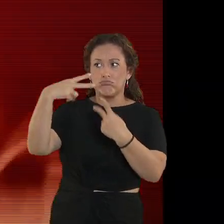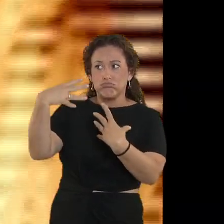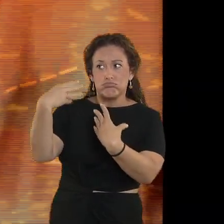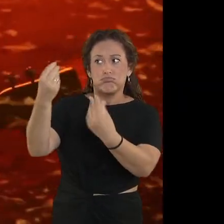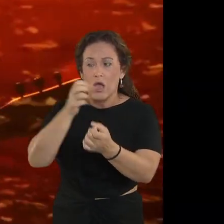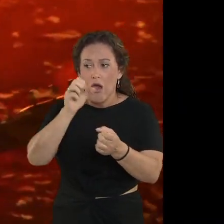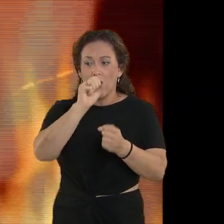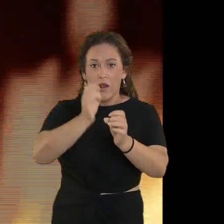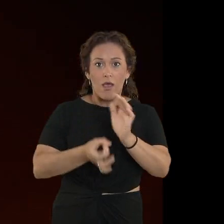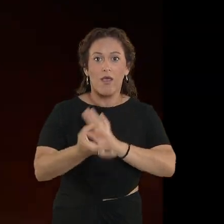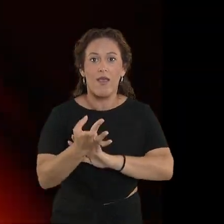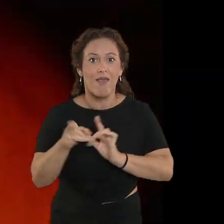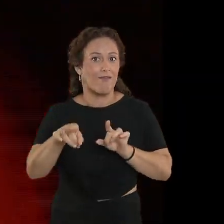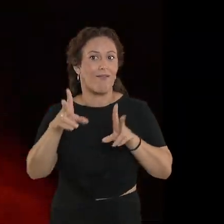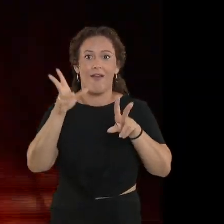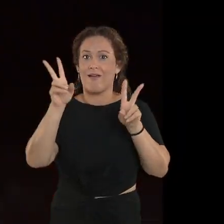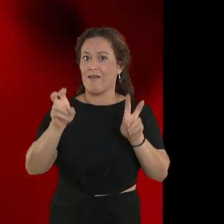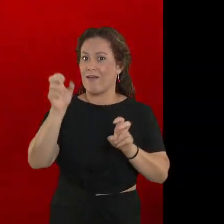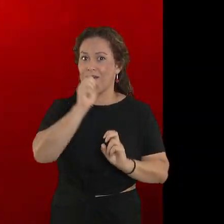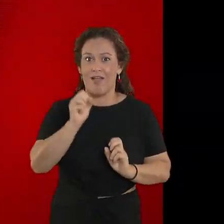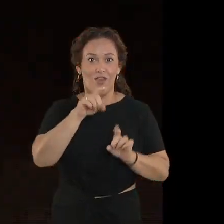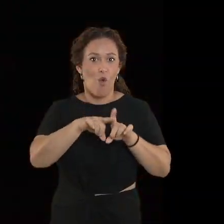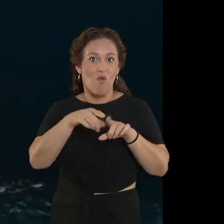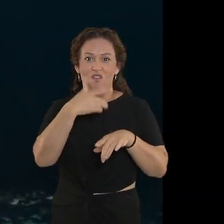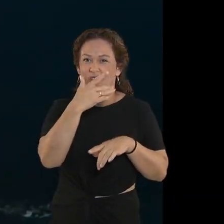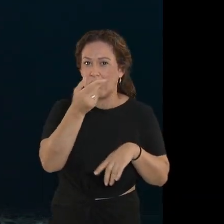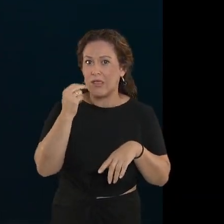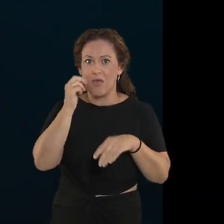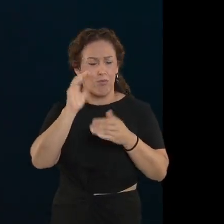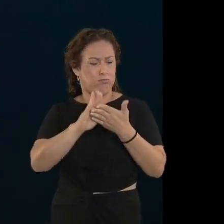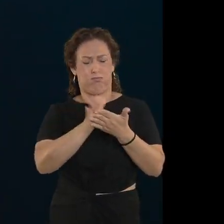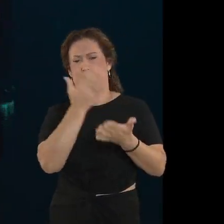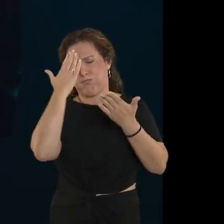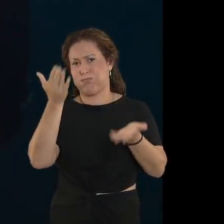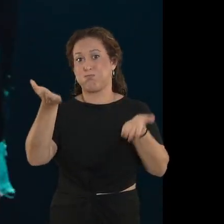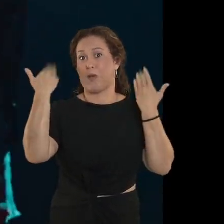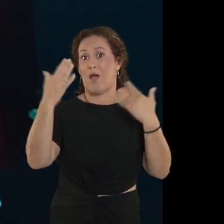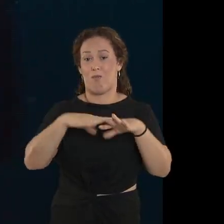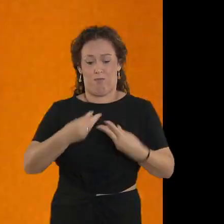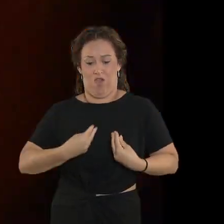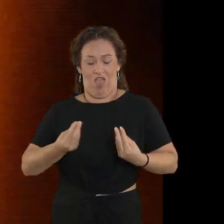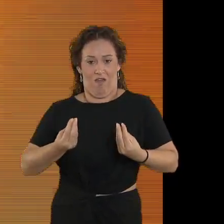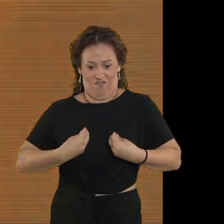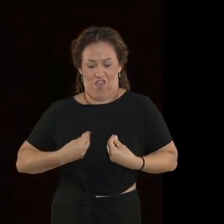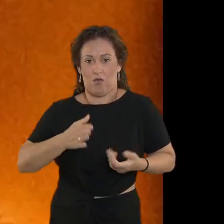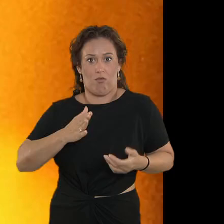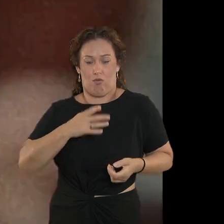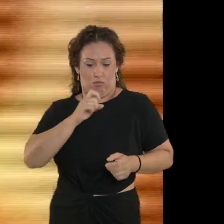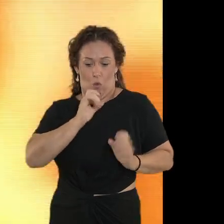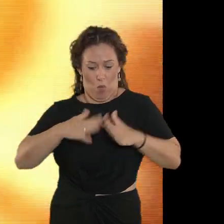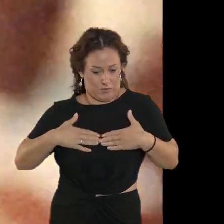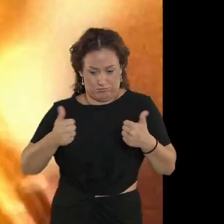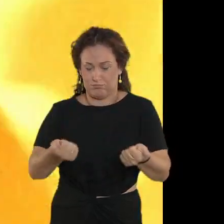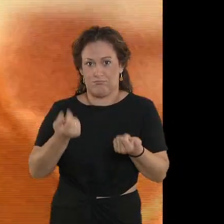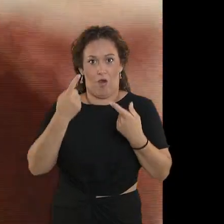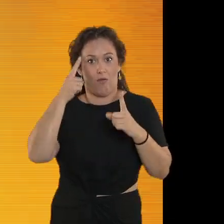canciones? Este tema es un grito a dejar la vergüenza y los miedos atrás. Un alegato a vivir la vida como queramos, sin pensar en nada que